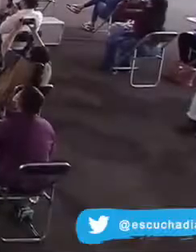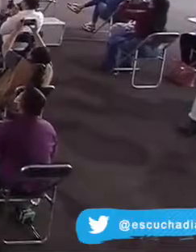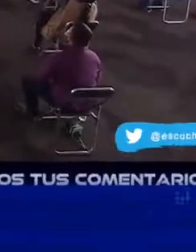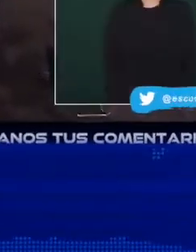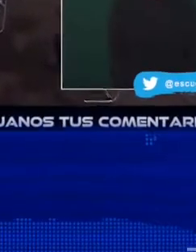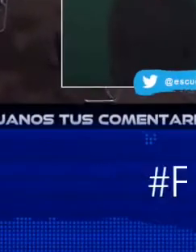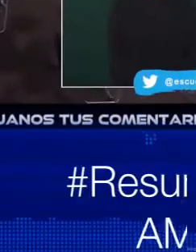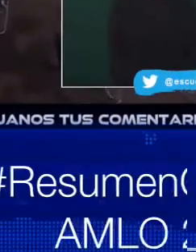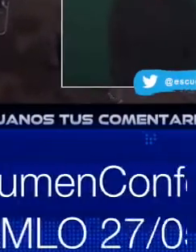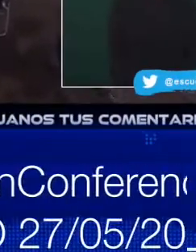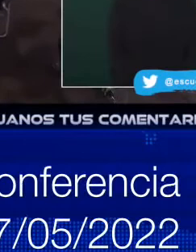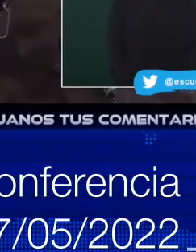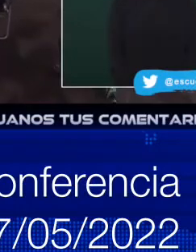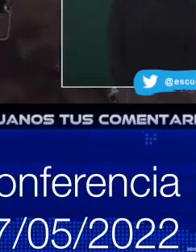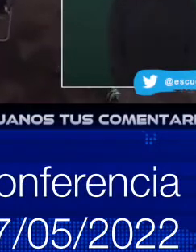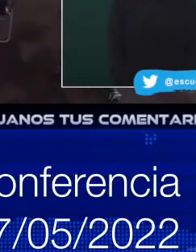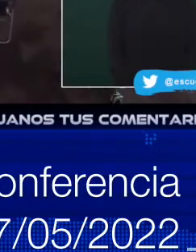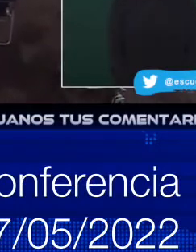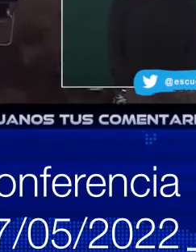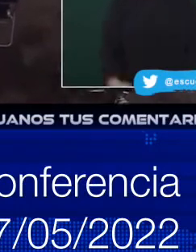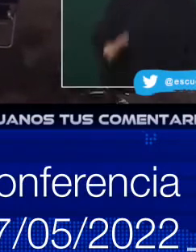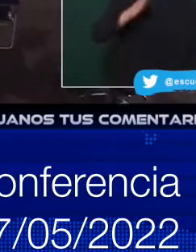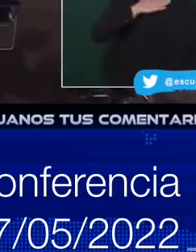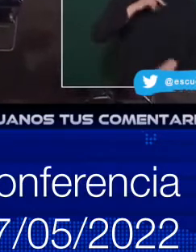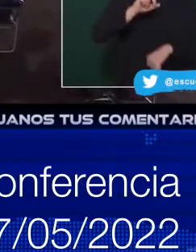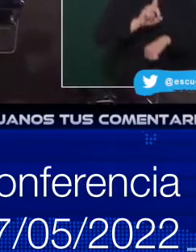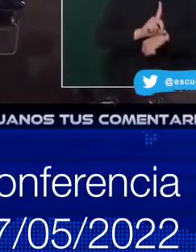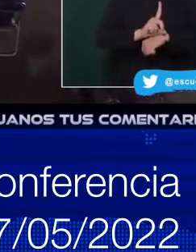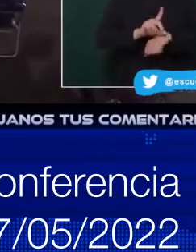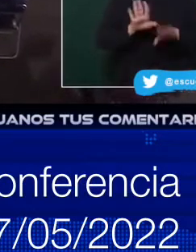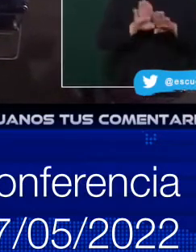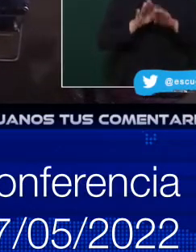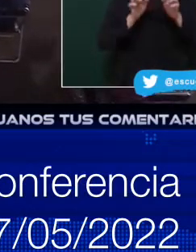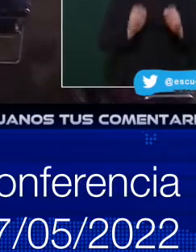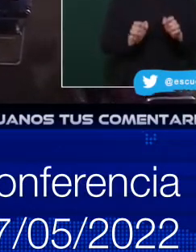Bueno, nos da muchísimo gusto estar en Sinaloa